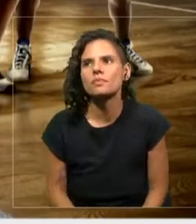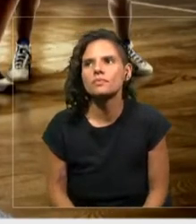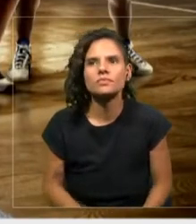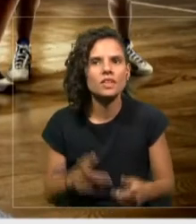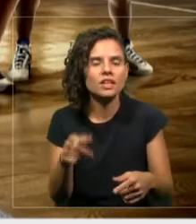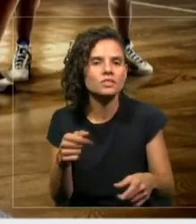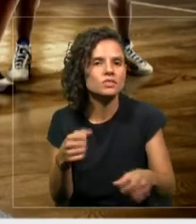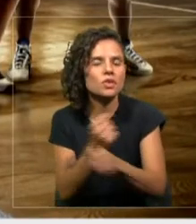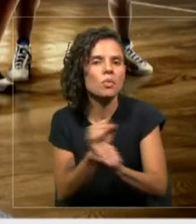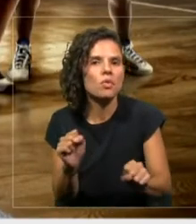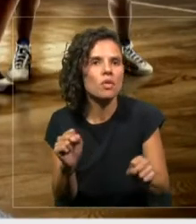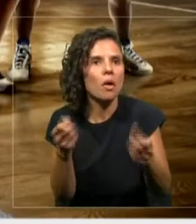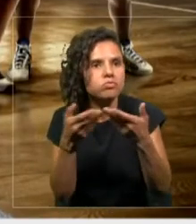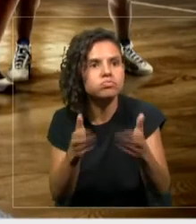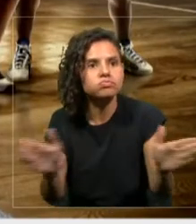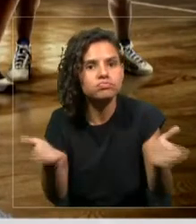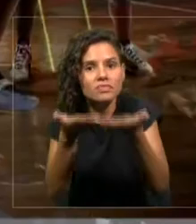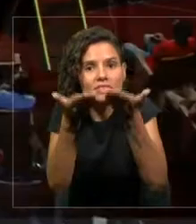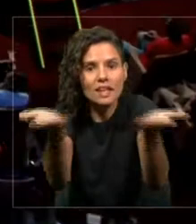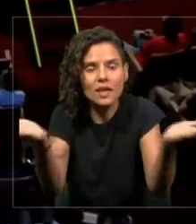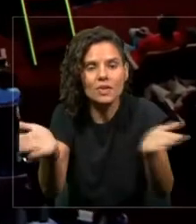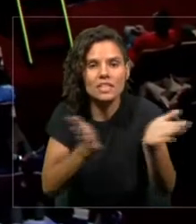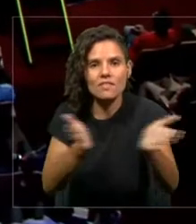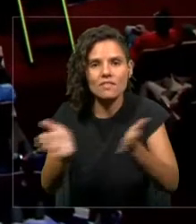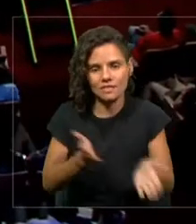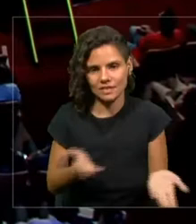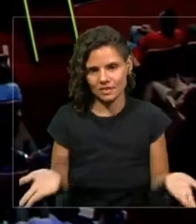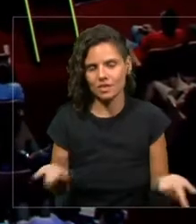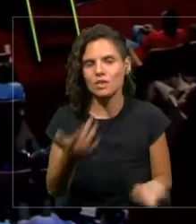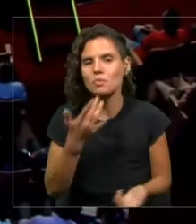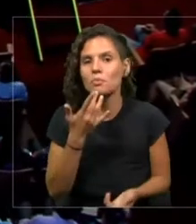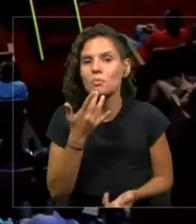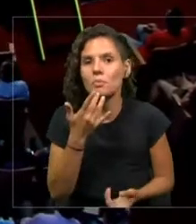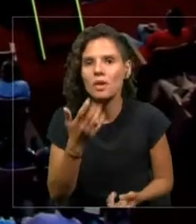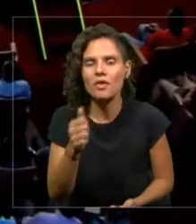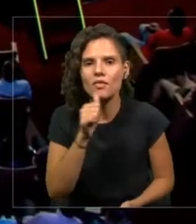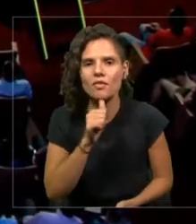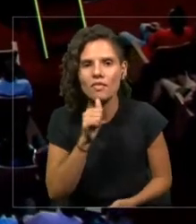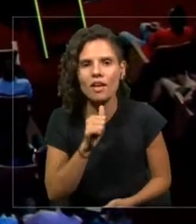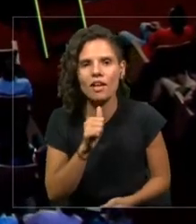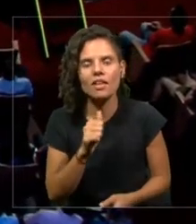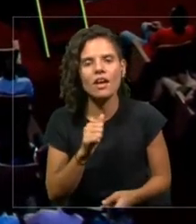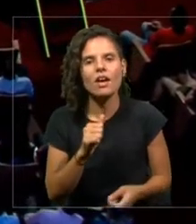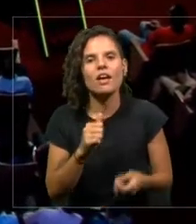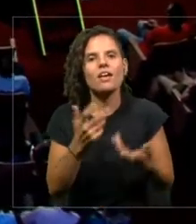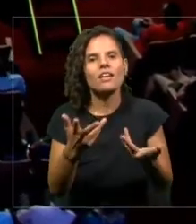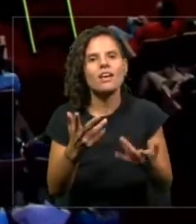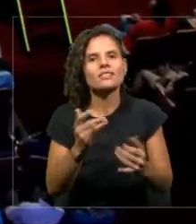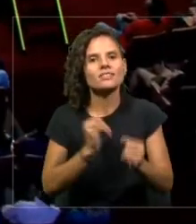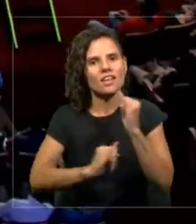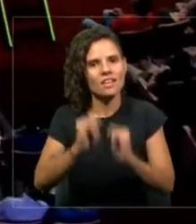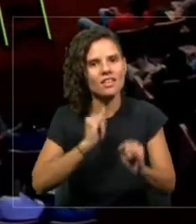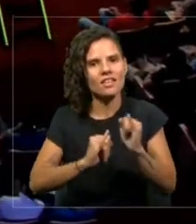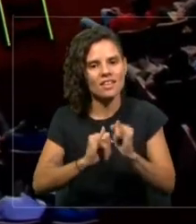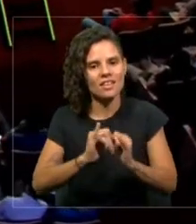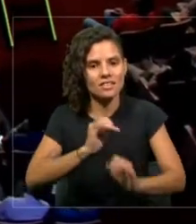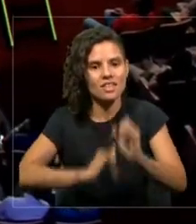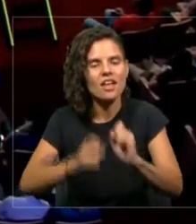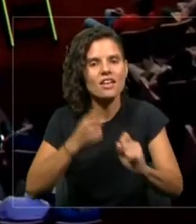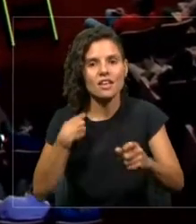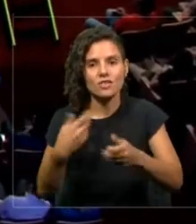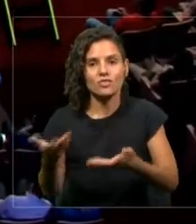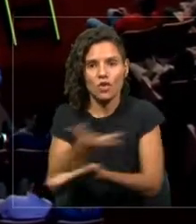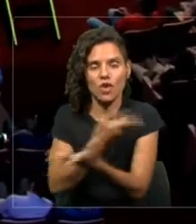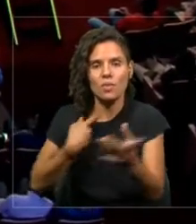ningún tipo de este servicio sin un habilitamiento de un ancho de banda inmediato, de baja latencia, con alta resiliencia y